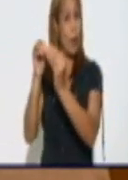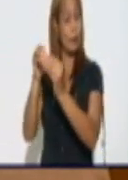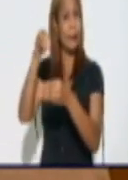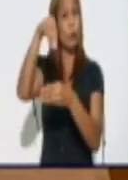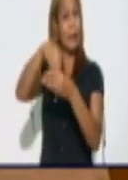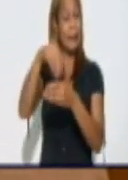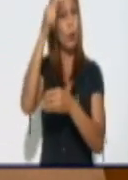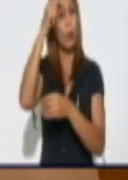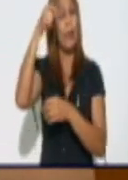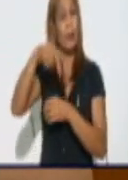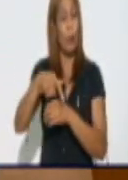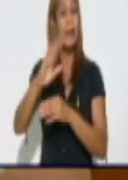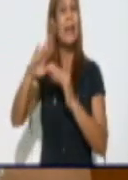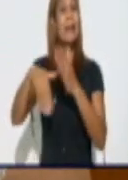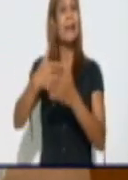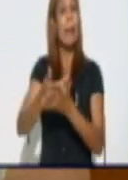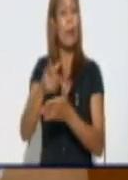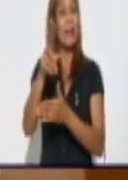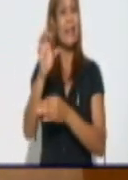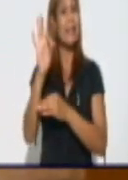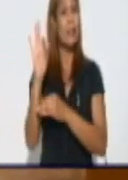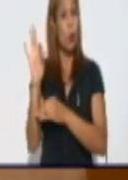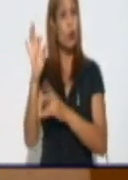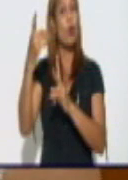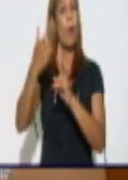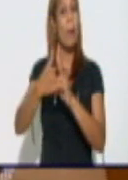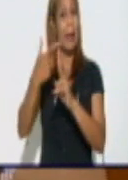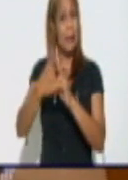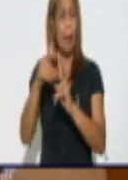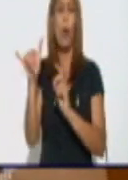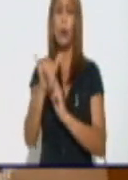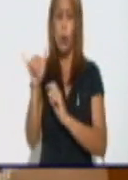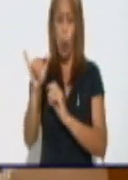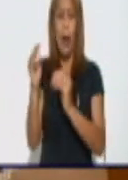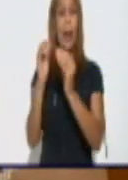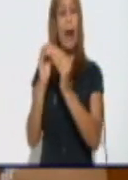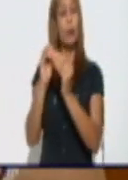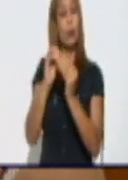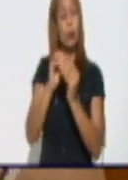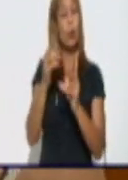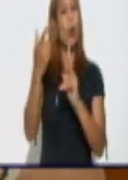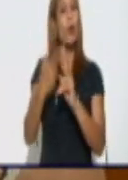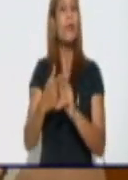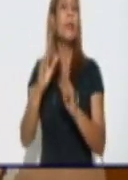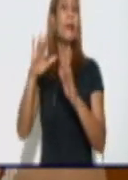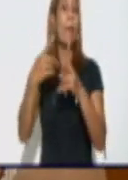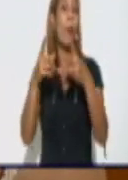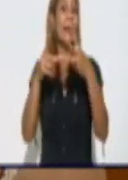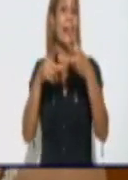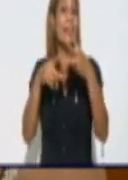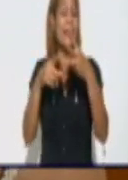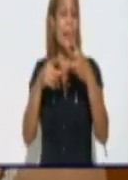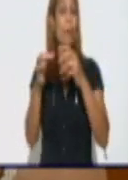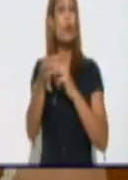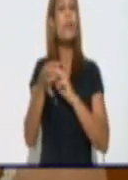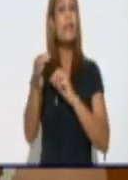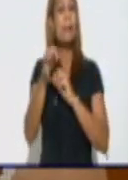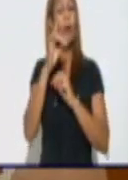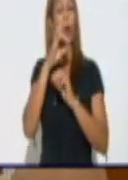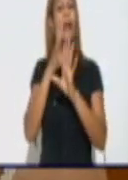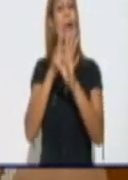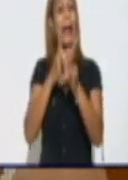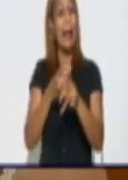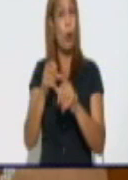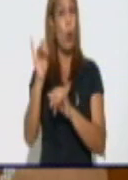Después, el Sigue Bayamo, con 18 casos, también autóctonos. Y en tercer lugar, tenemos al municipio de Niquero, con 7 casos,